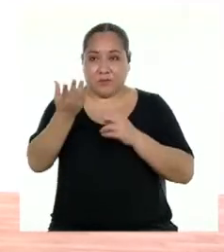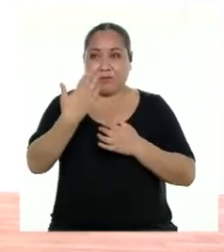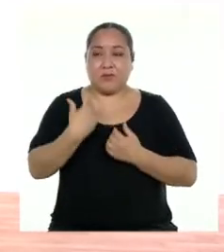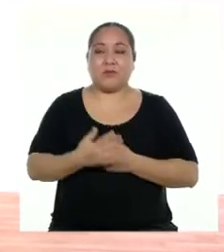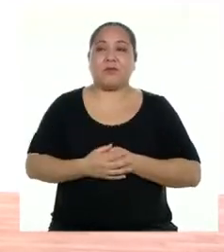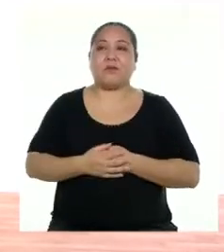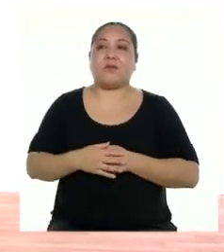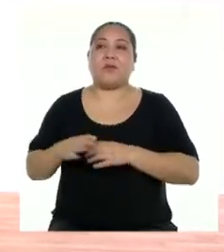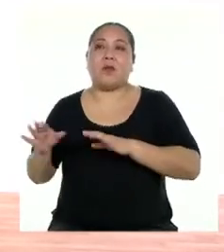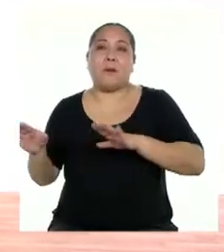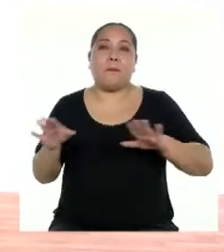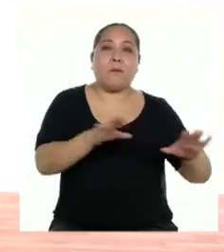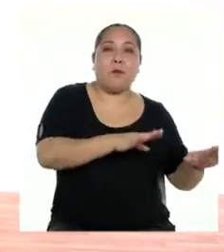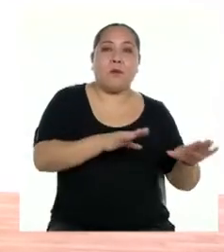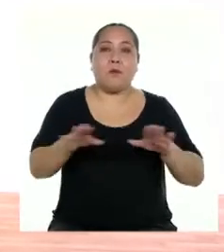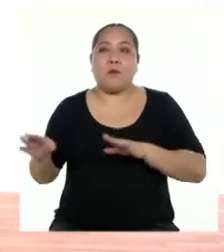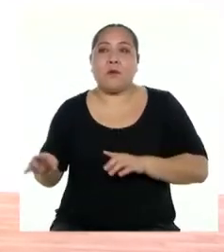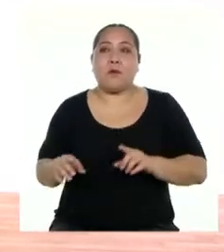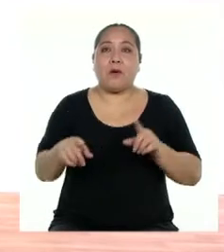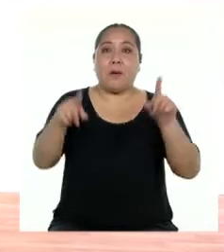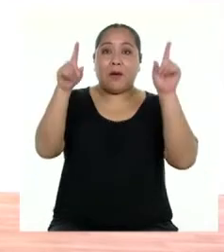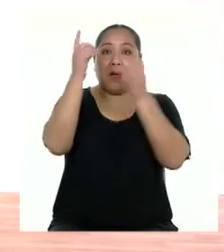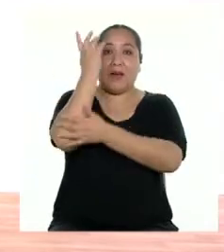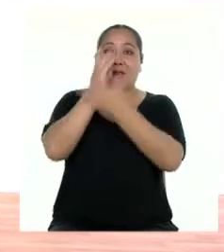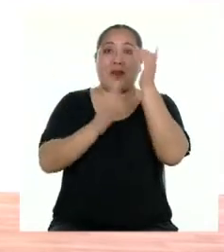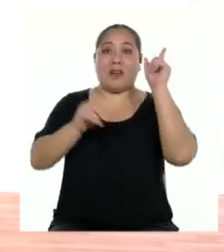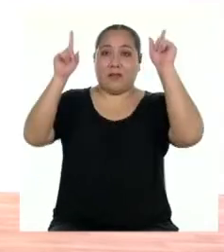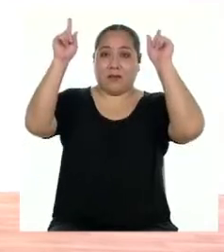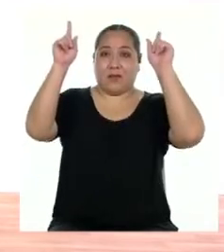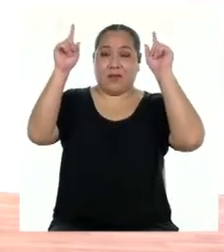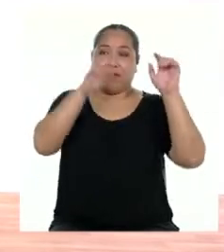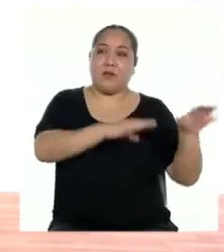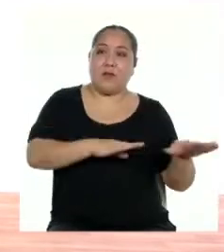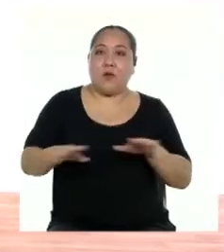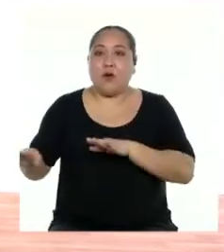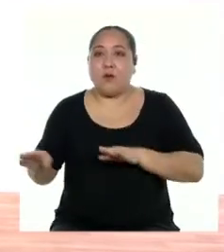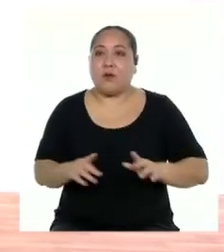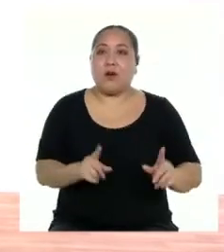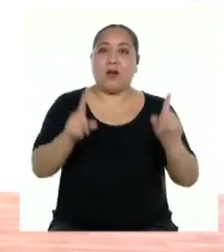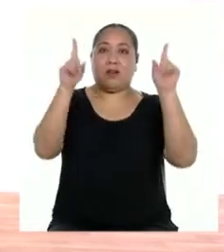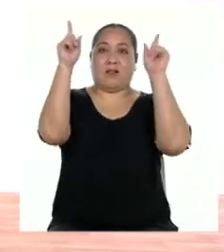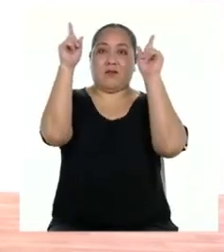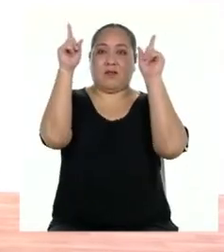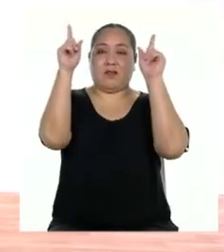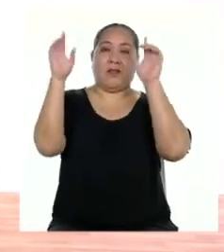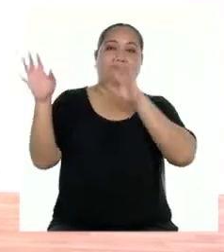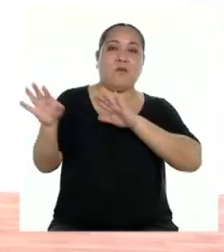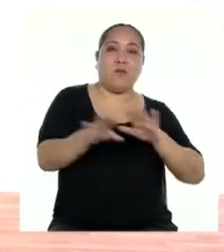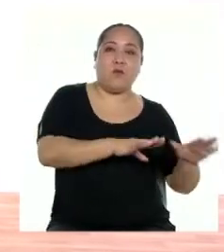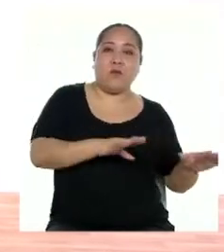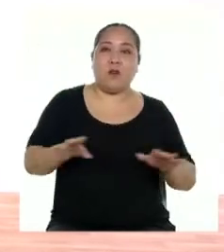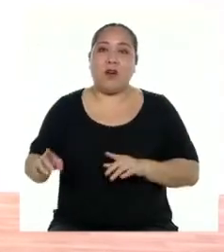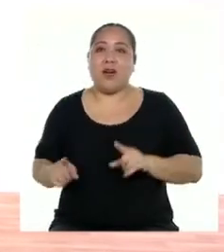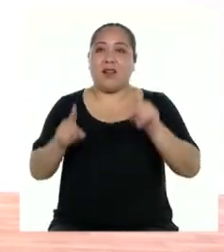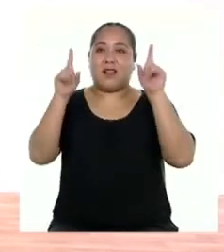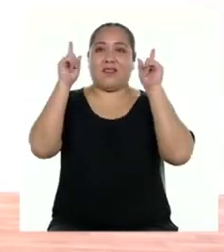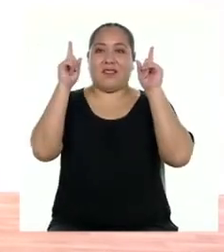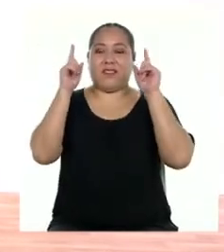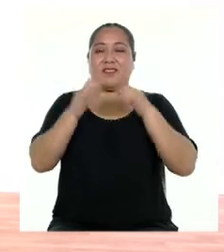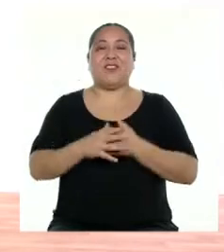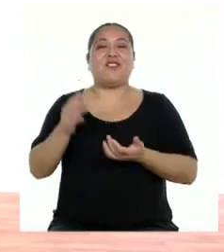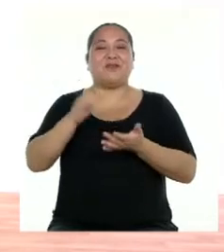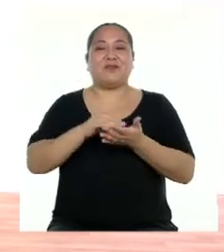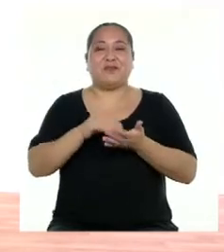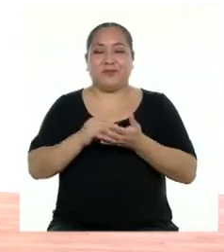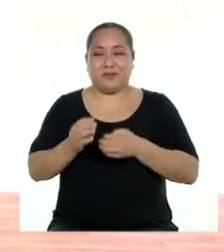dos, uno, va. Boom. Brazos arriba. Boom. Arriba. Boom. Arriba.